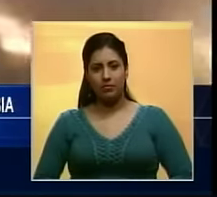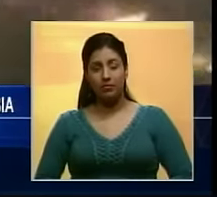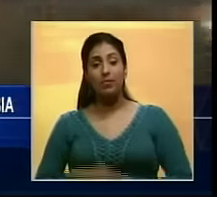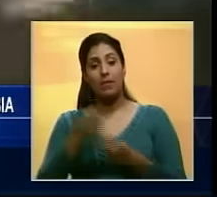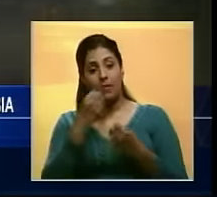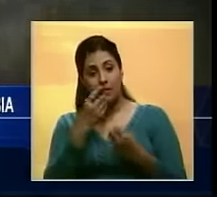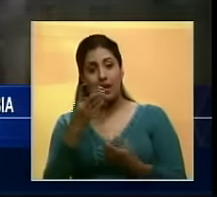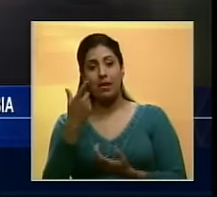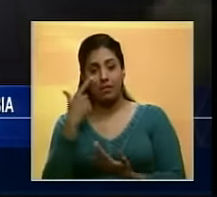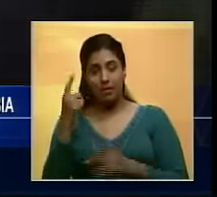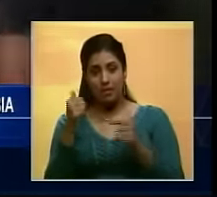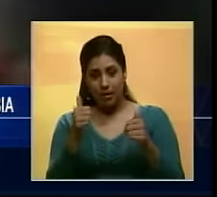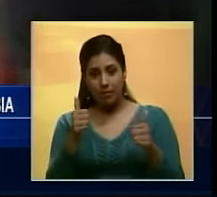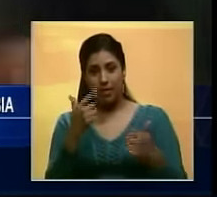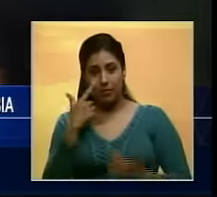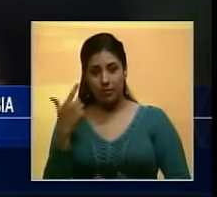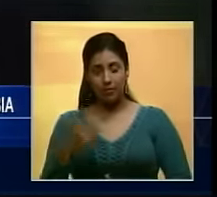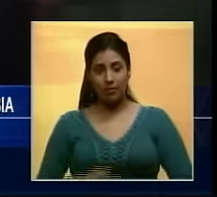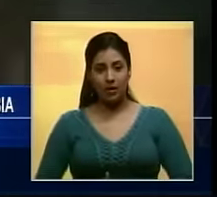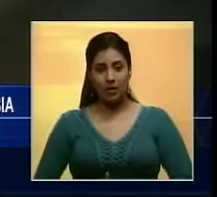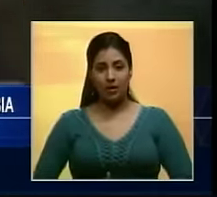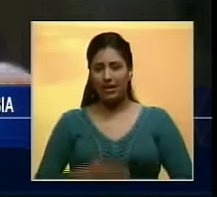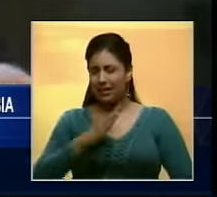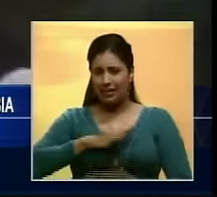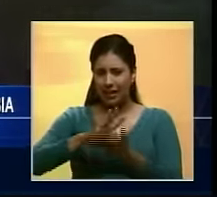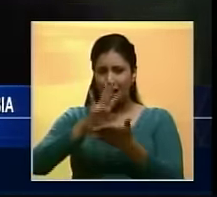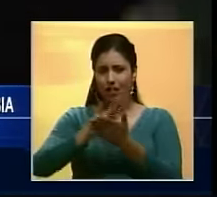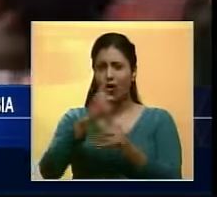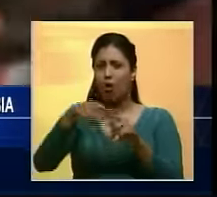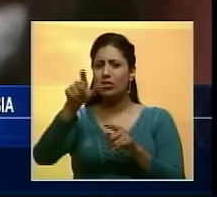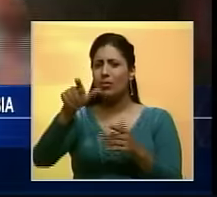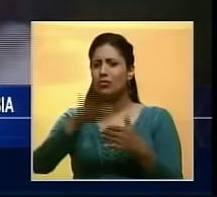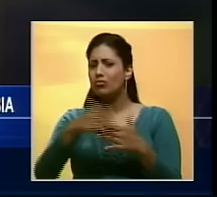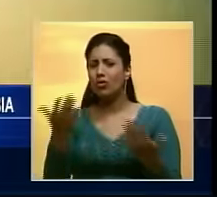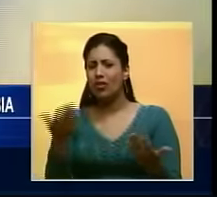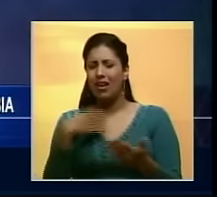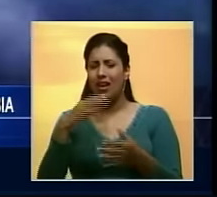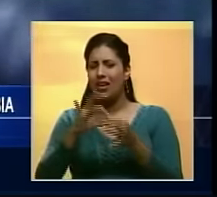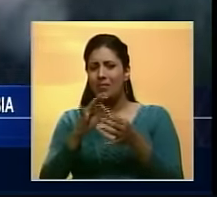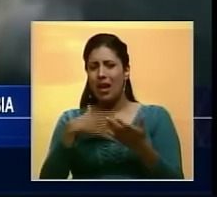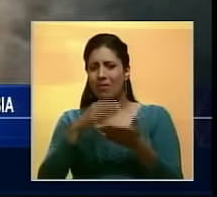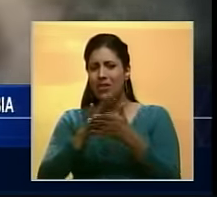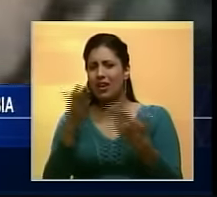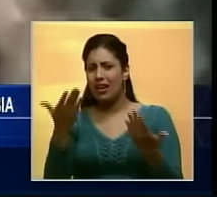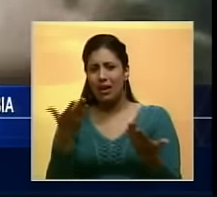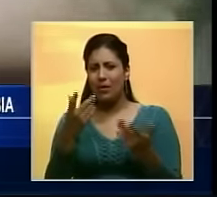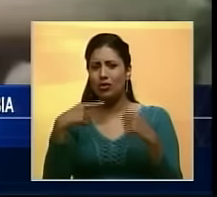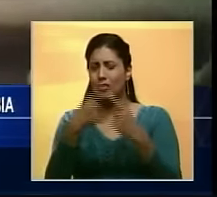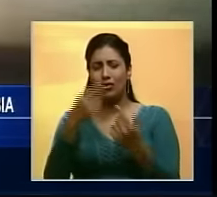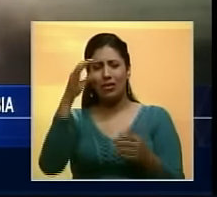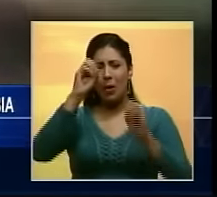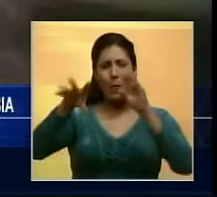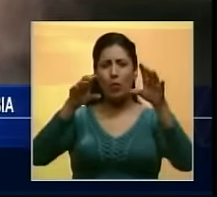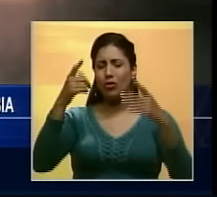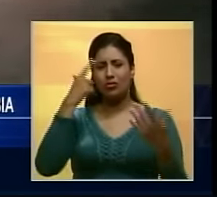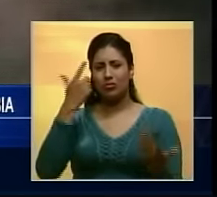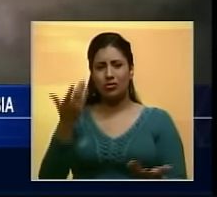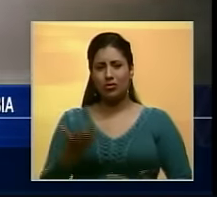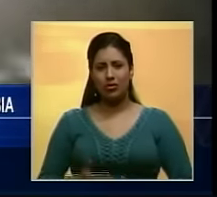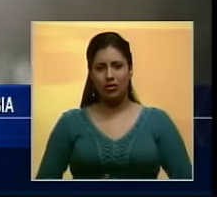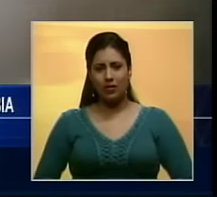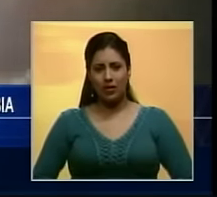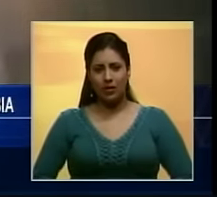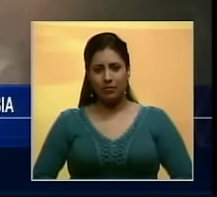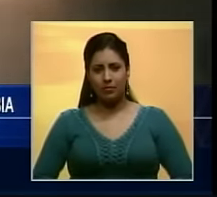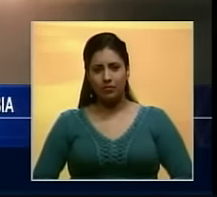Bien, Josito, bien la vaina, bien, bien. Tranquilo. ¿Y los demás? Vamos a ver. Los de la tripulación, la cabina, ¿dónde quedan? ¿La cabina? la cabina?